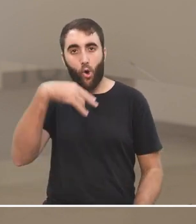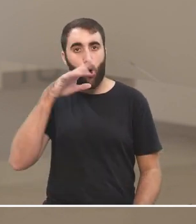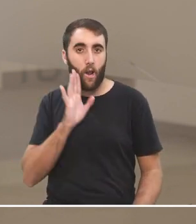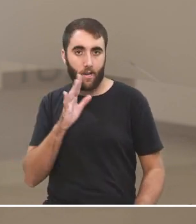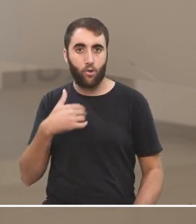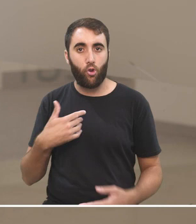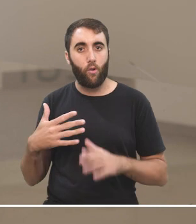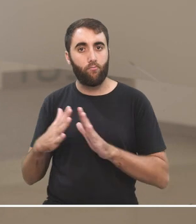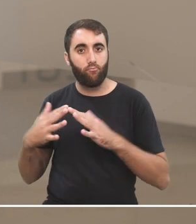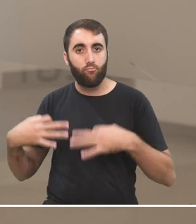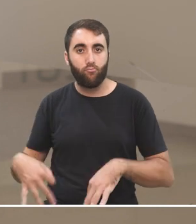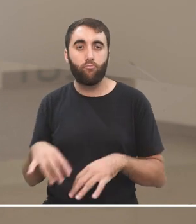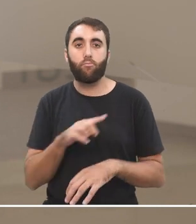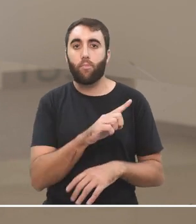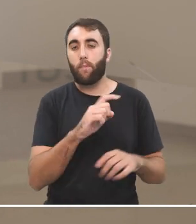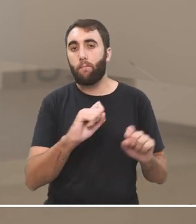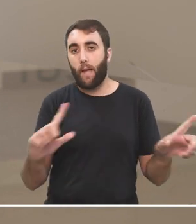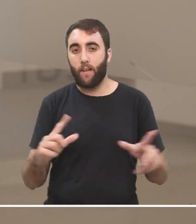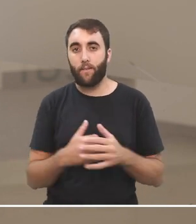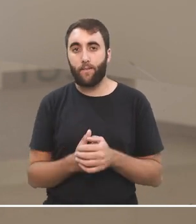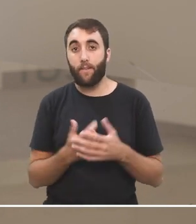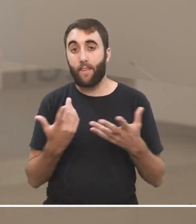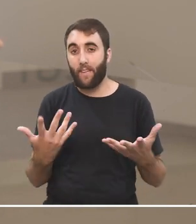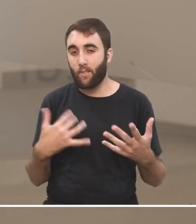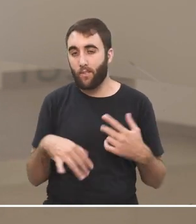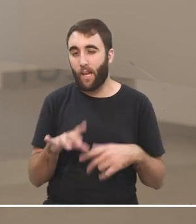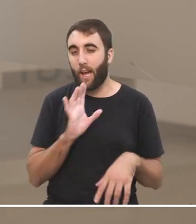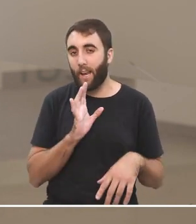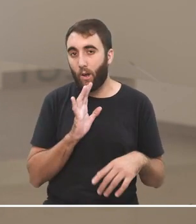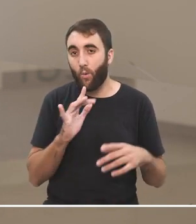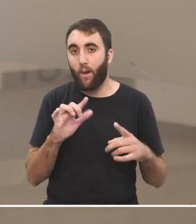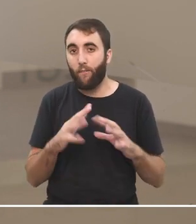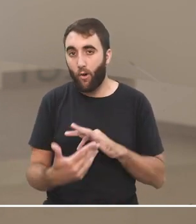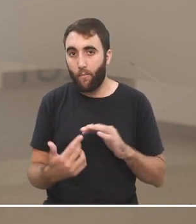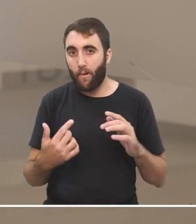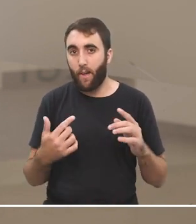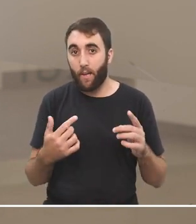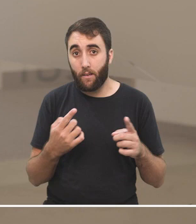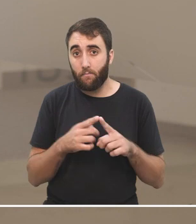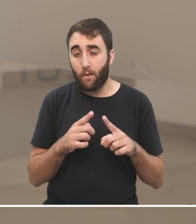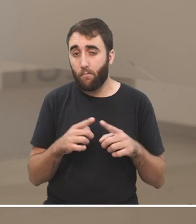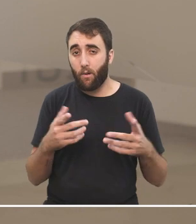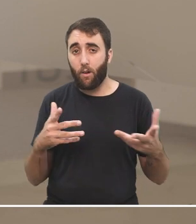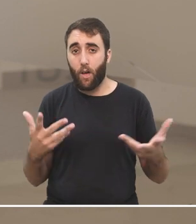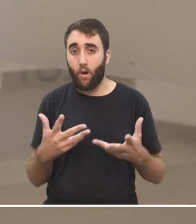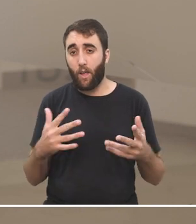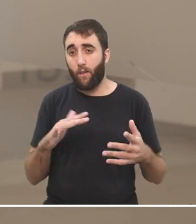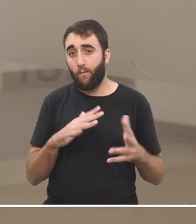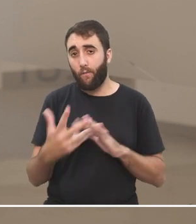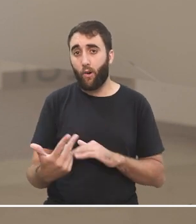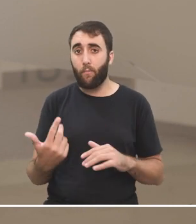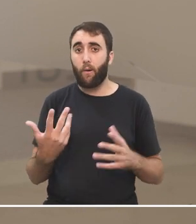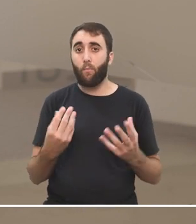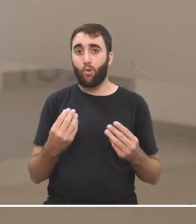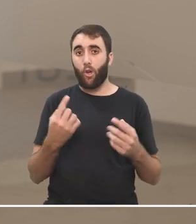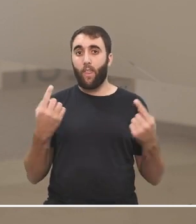de uno contra el otro y esto lo estoy caricaturizando en estos términos pero me parece que refleja de alguna manera la dinámica por lo menos de